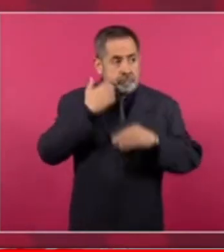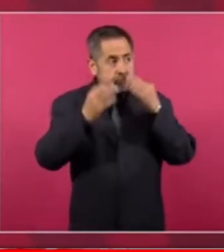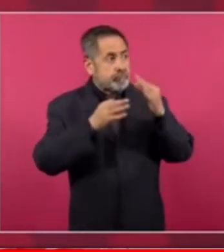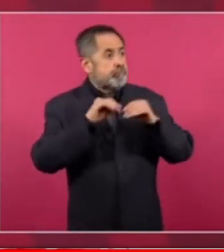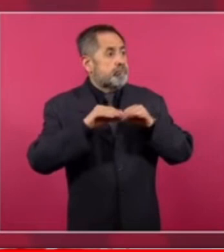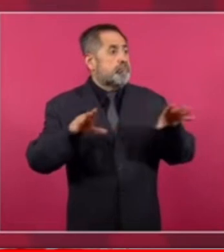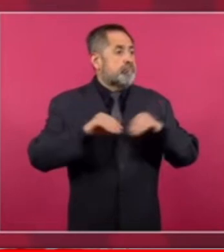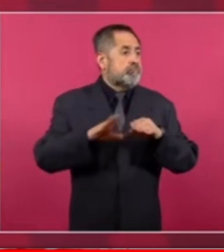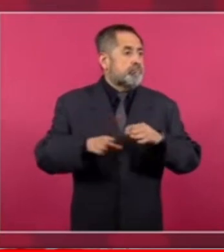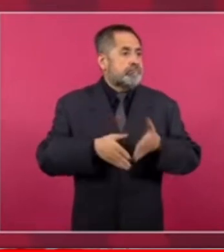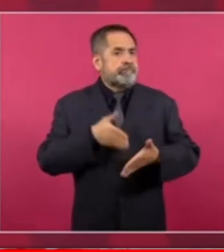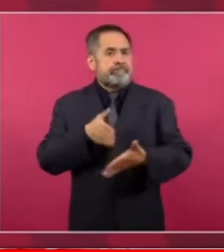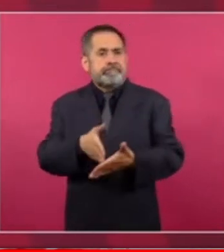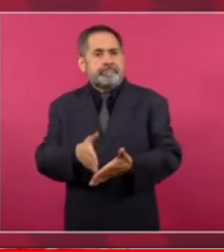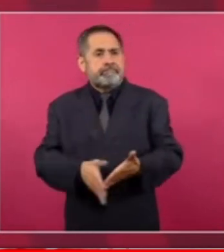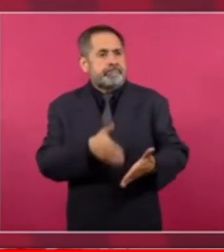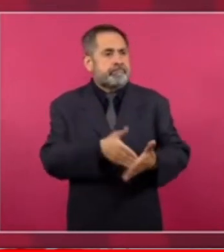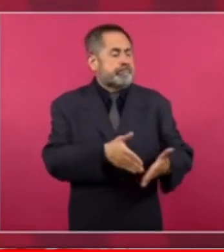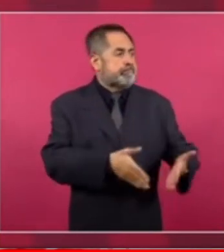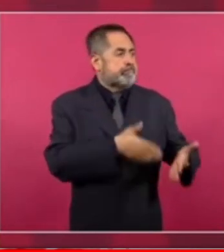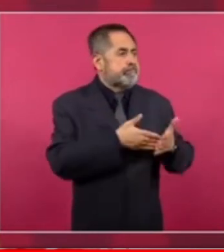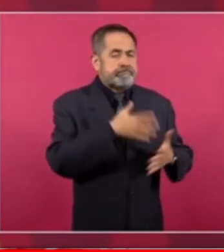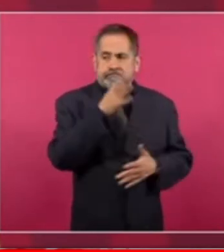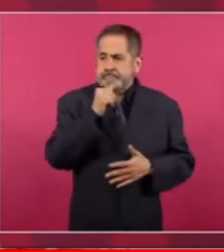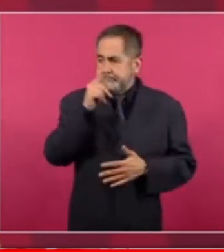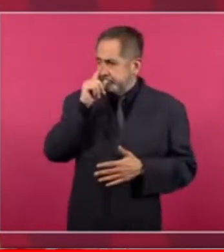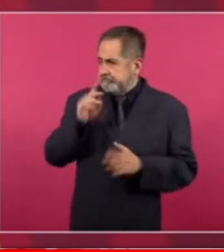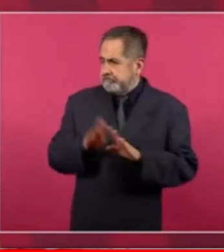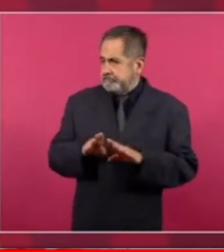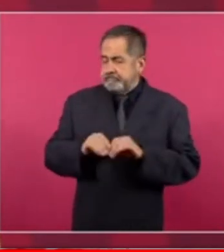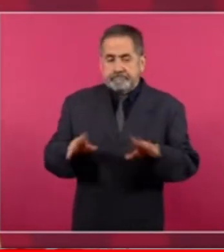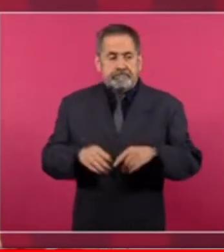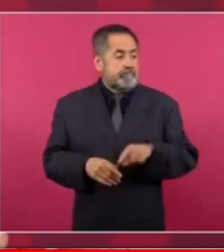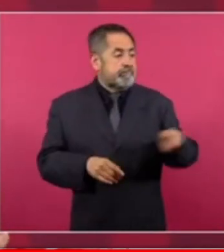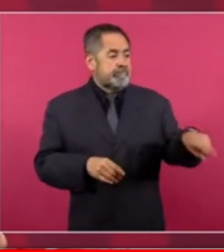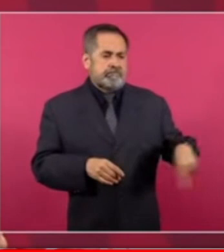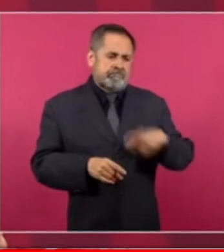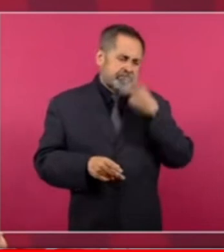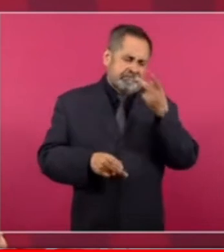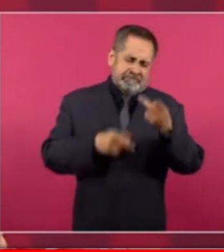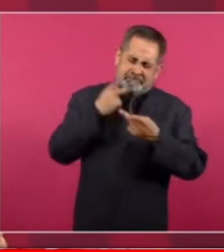y habían campañas de desprestigio